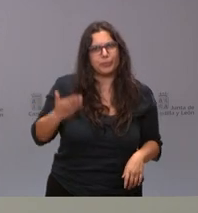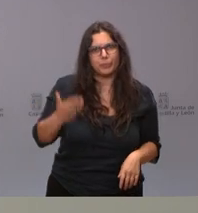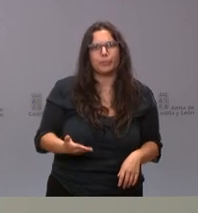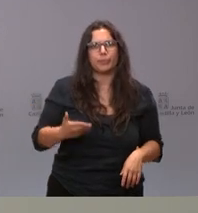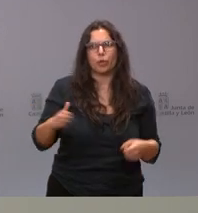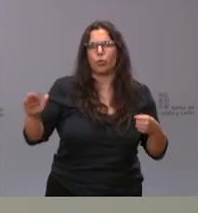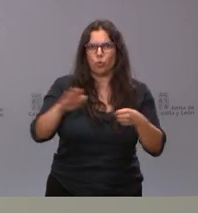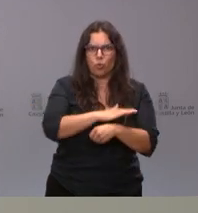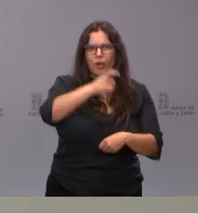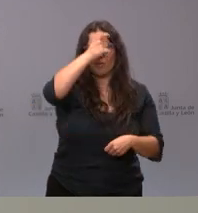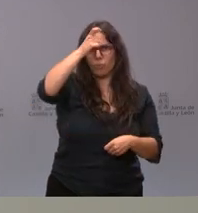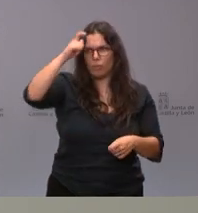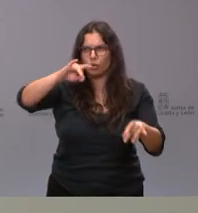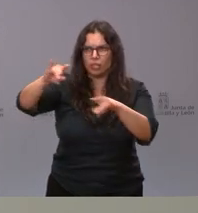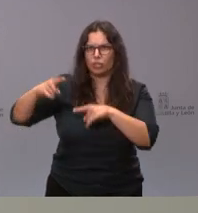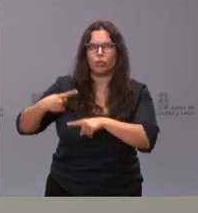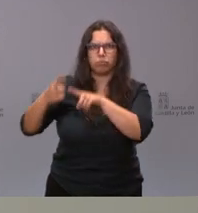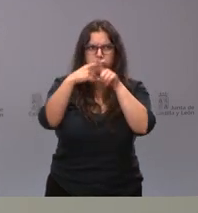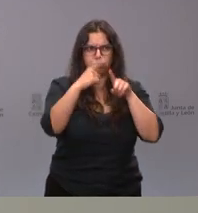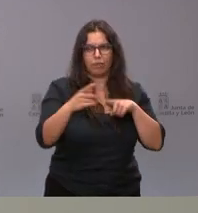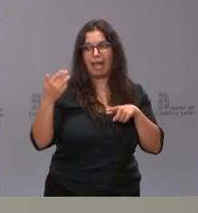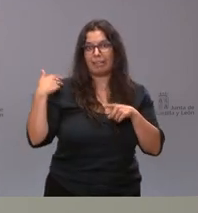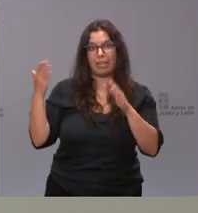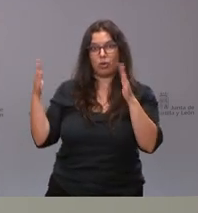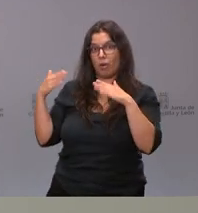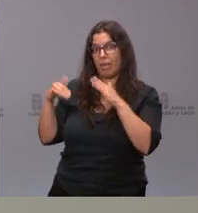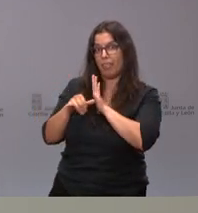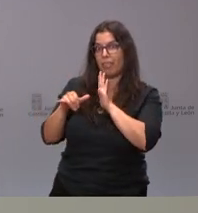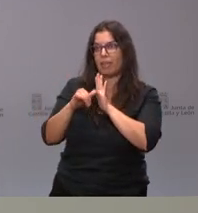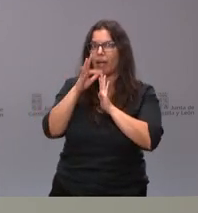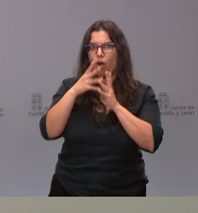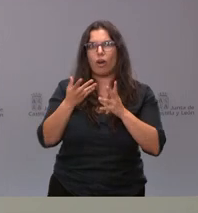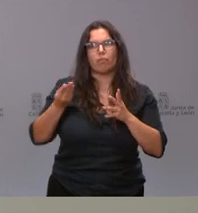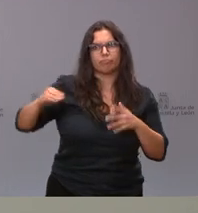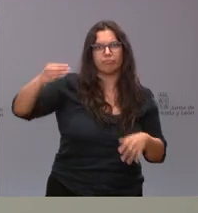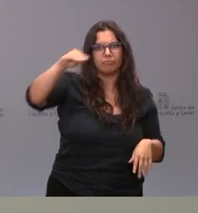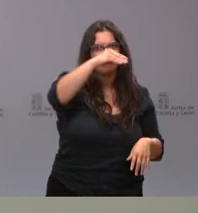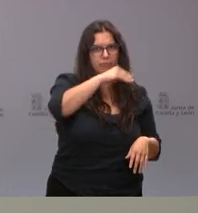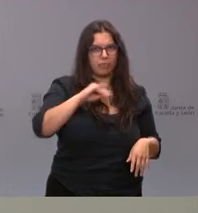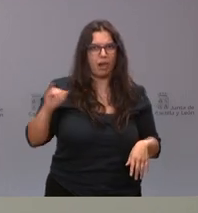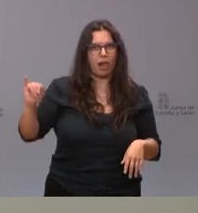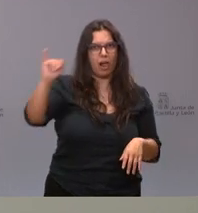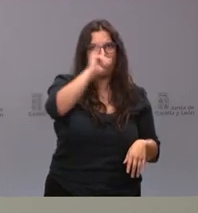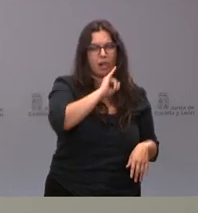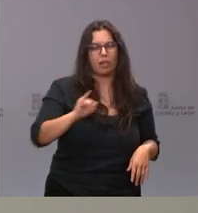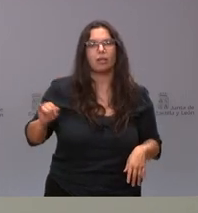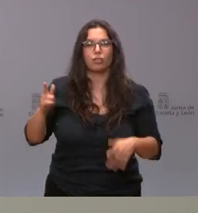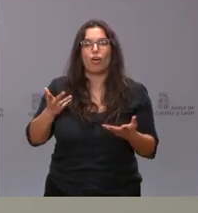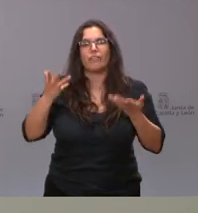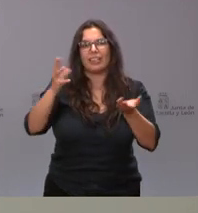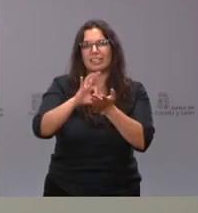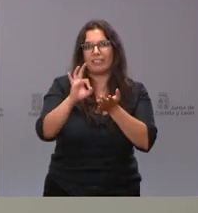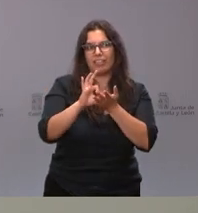localidades que carecían de este servicio tan cerca en el pasado y, por tanto, vamos a poder prestar un mejor servicio